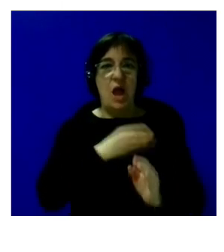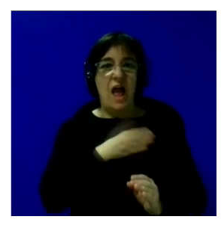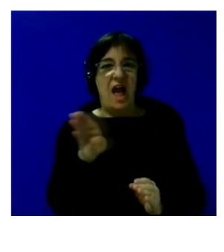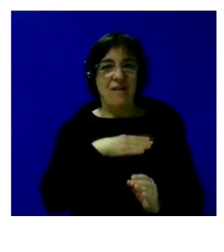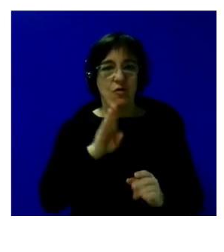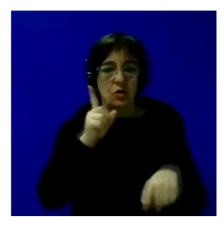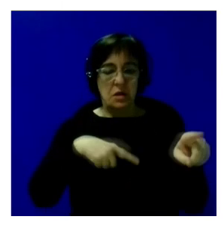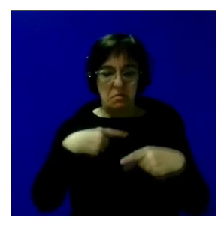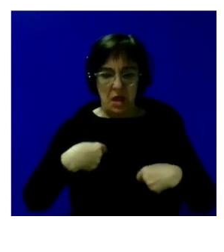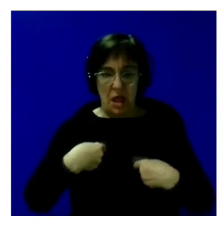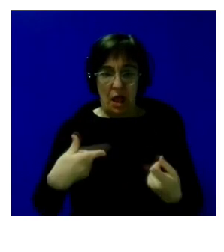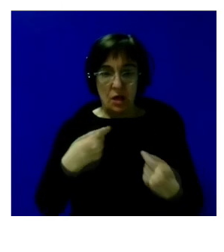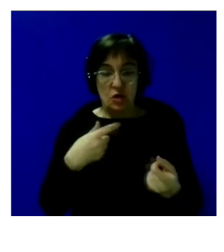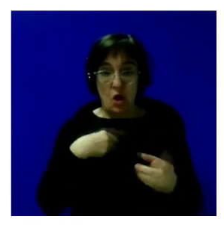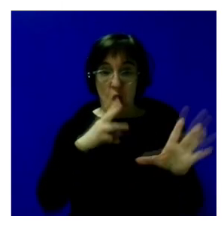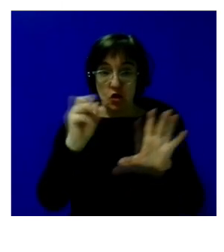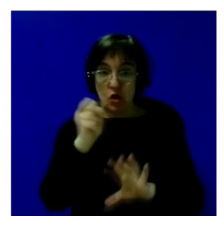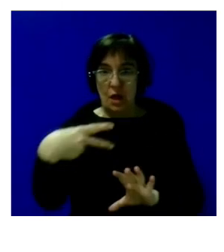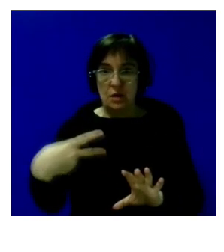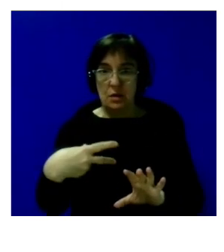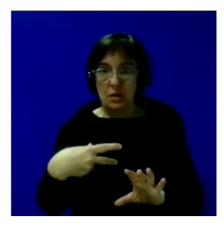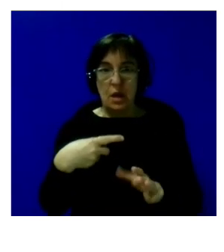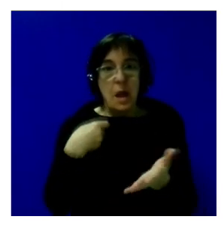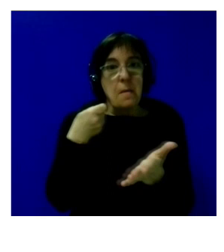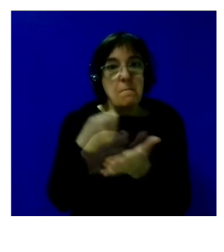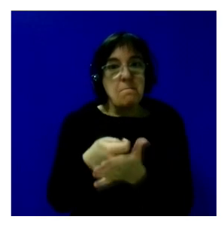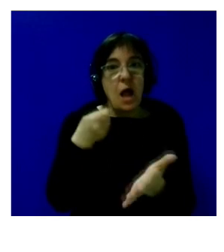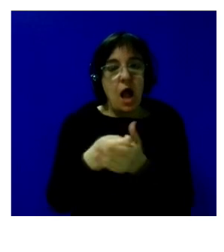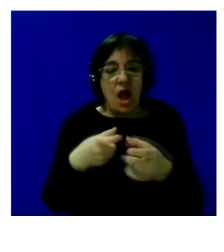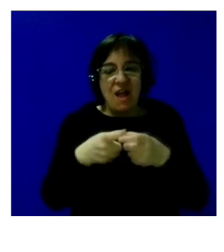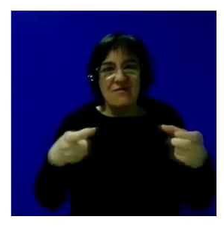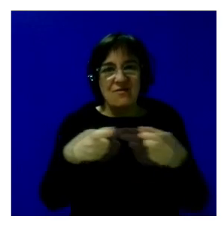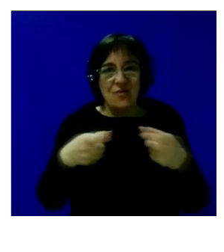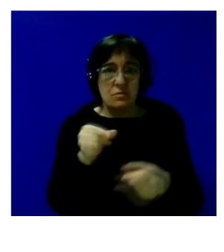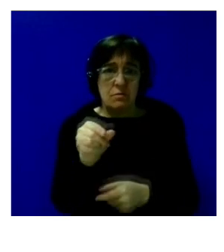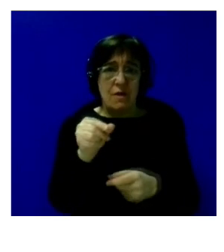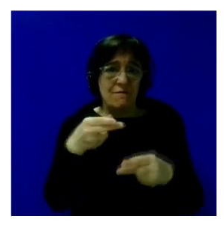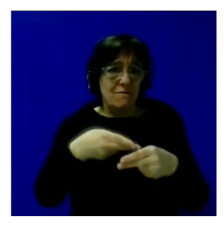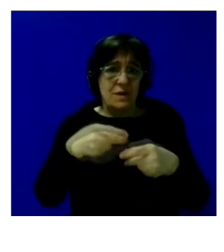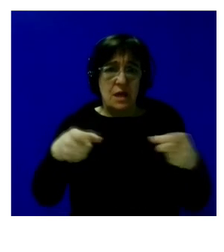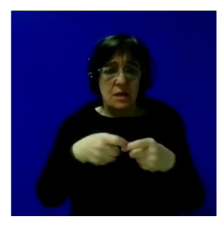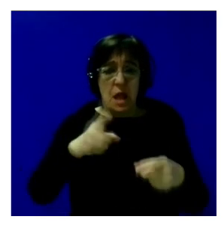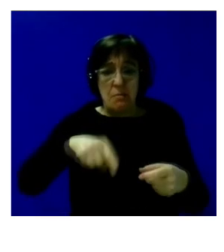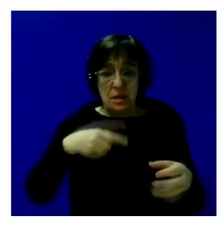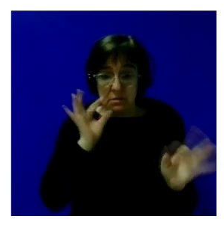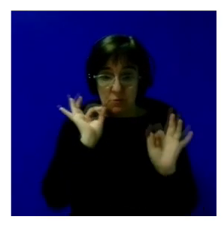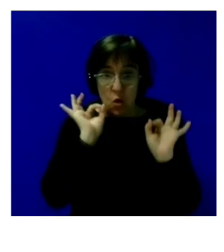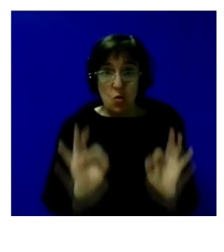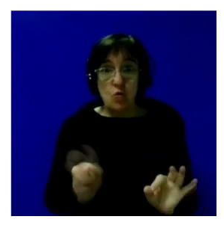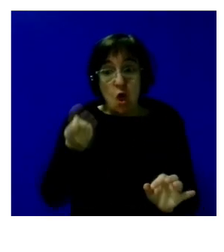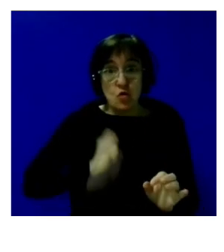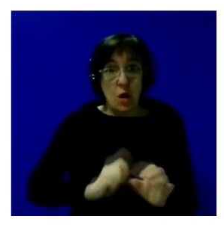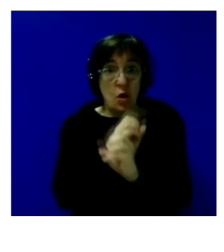porque veía el gasto inminente de los 80 euros entonces iba pagando bonos sencillos con lo cual al final del mes no le quedaba un duro del sueldo